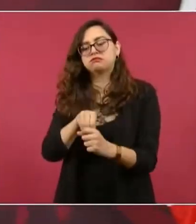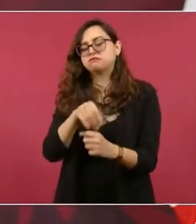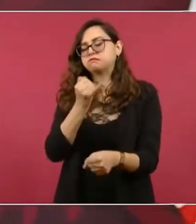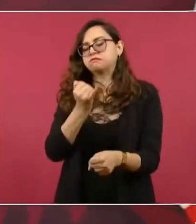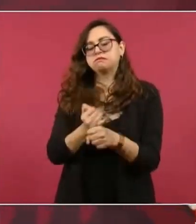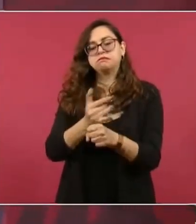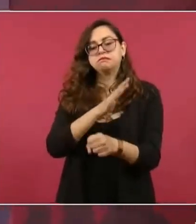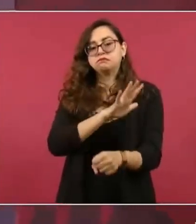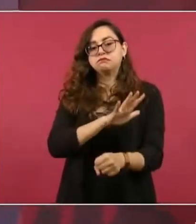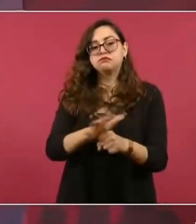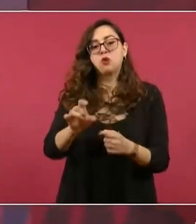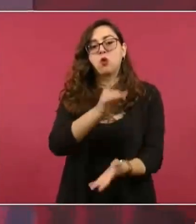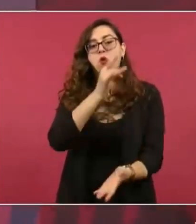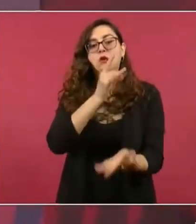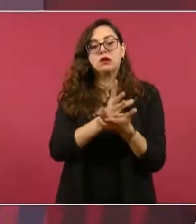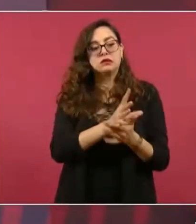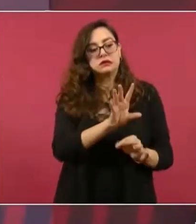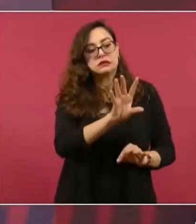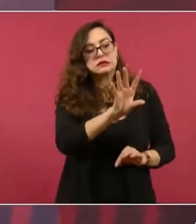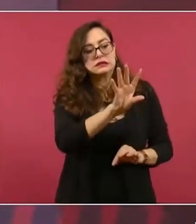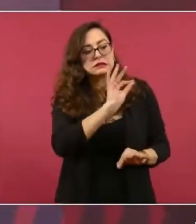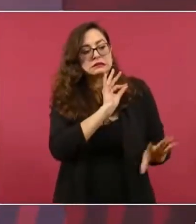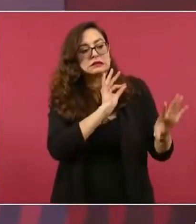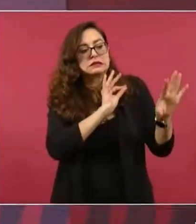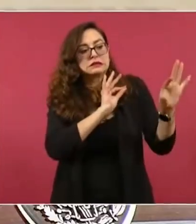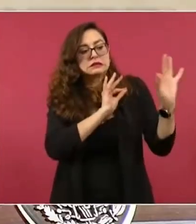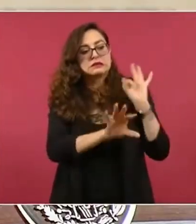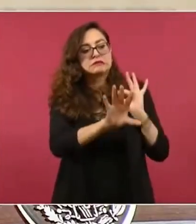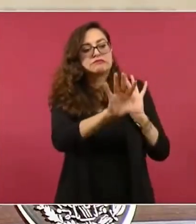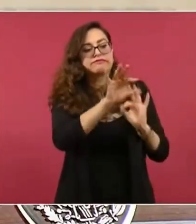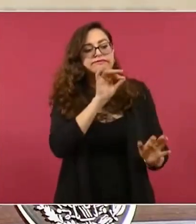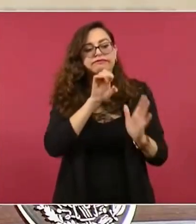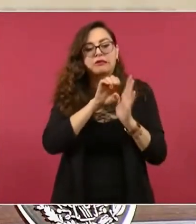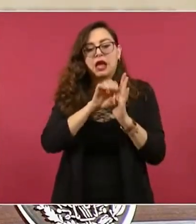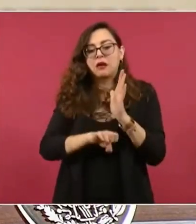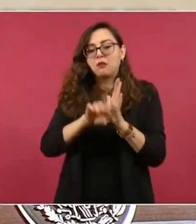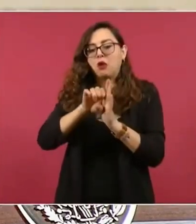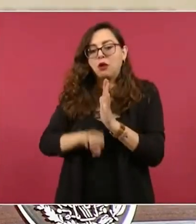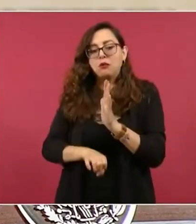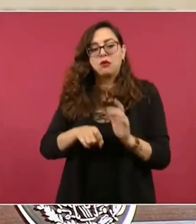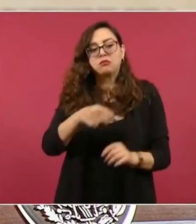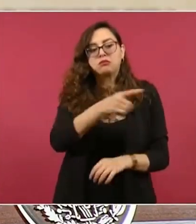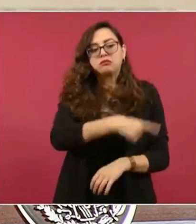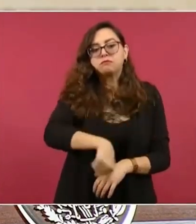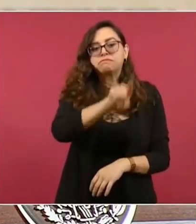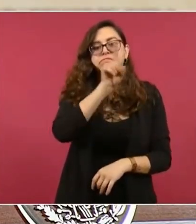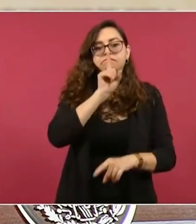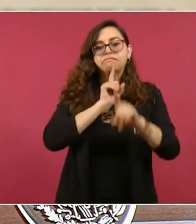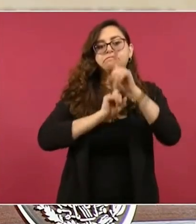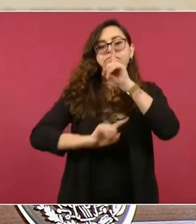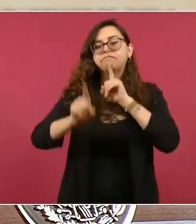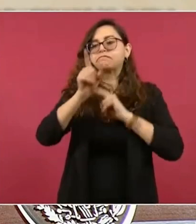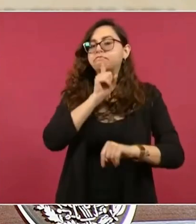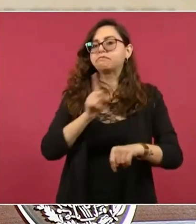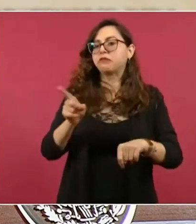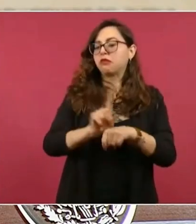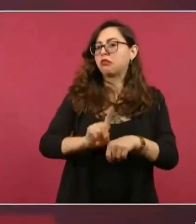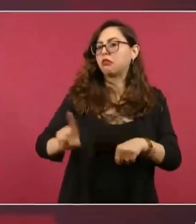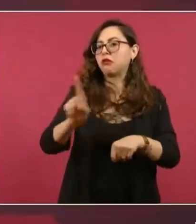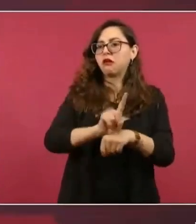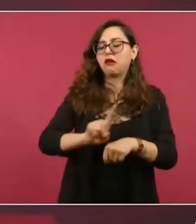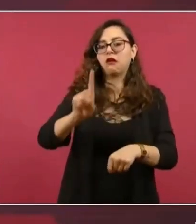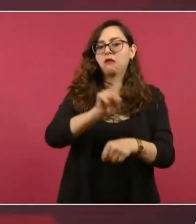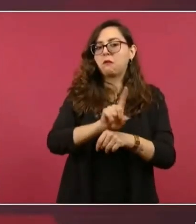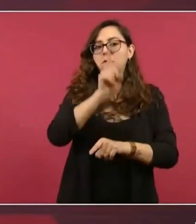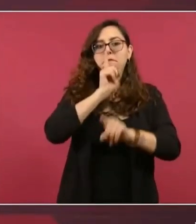Bueno, lo que se da a conocer todos los días en los